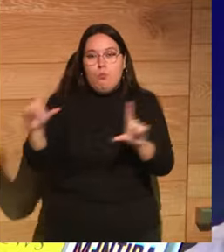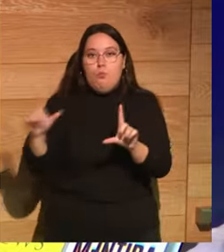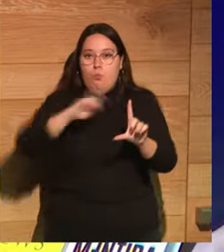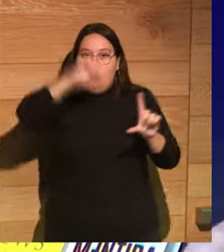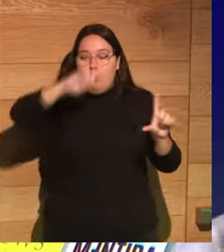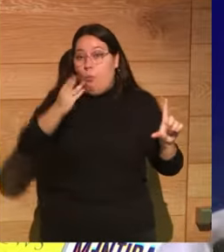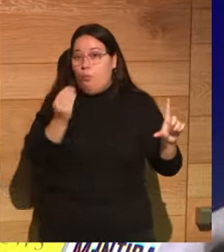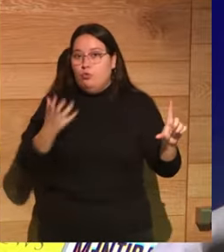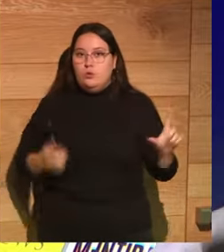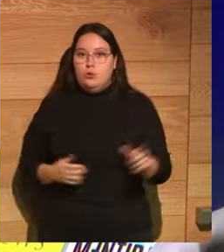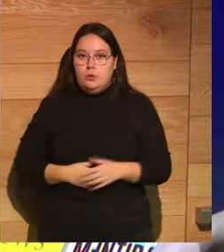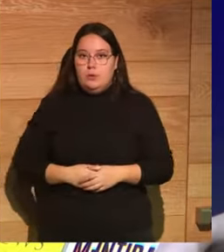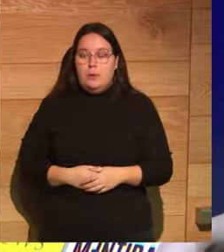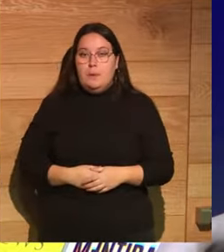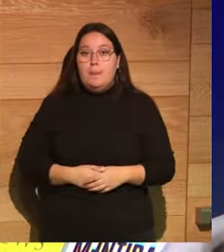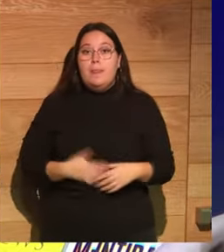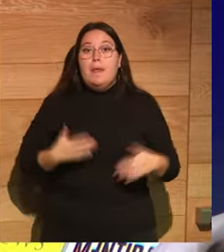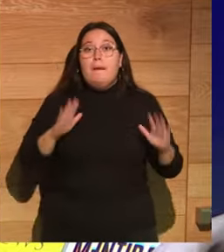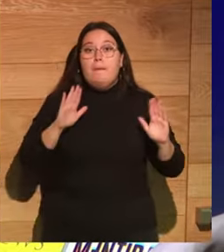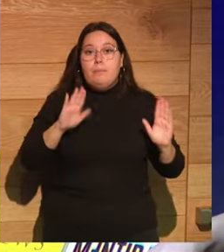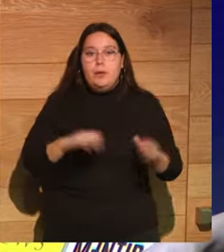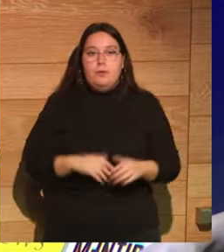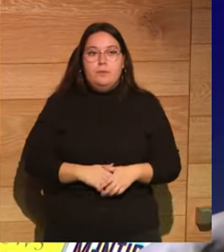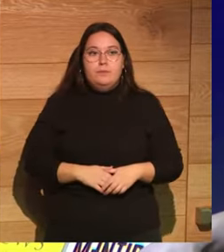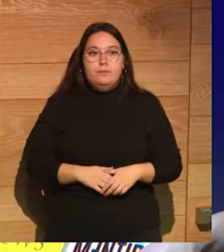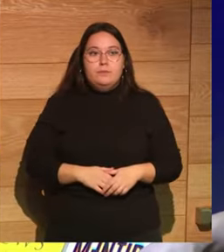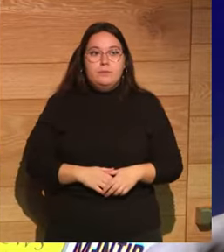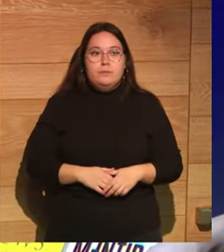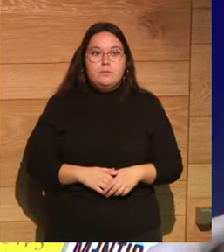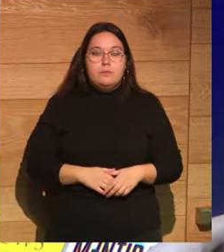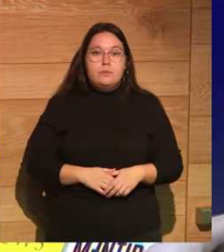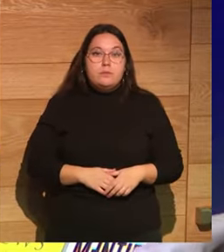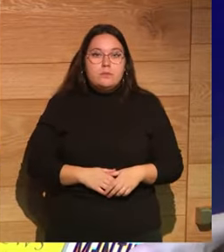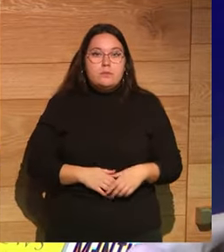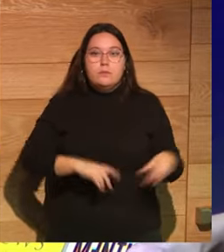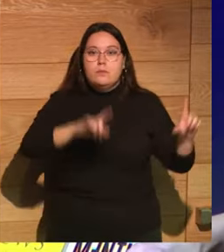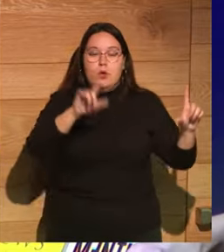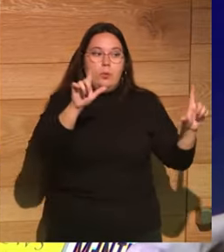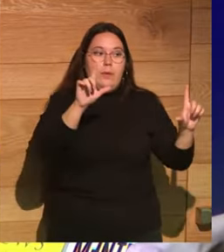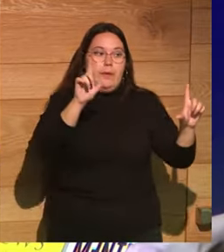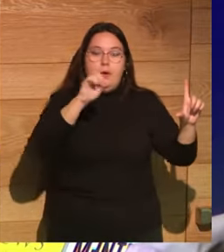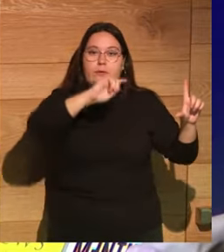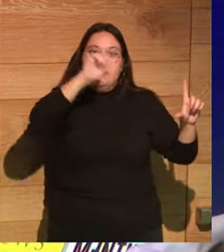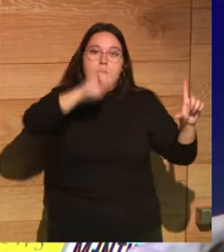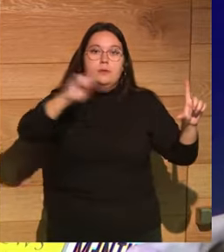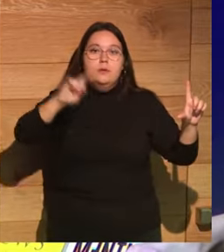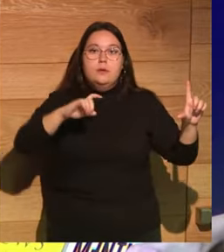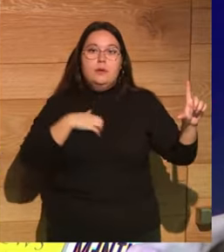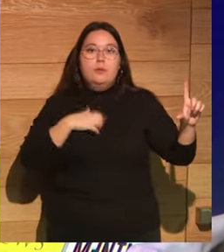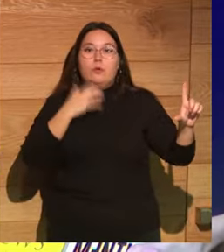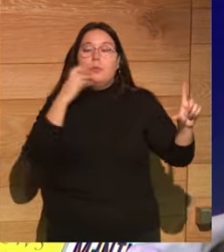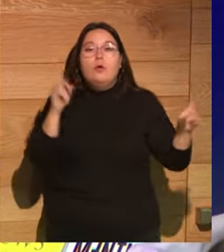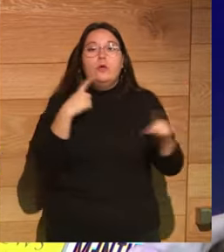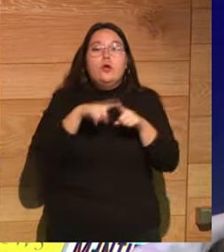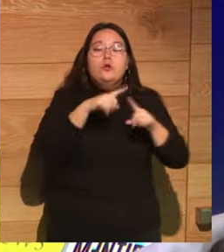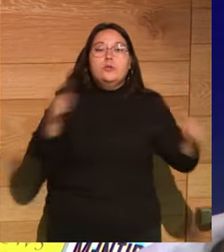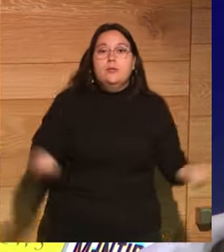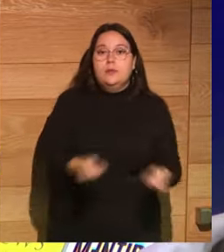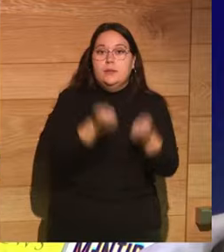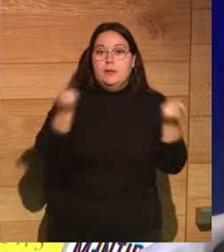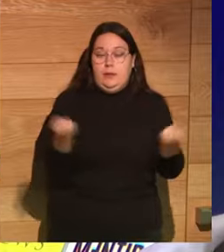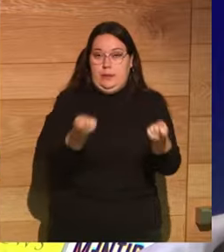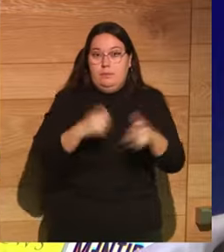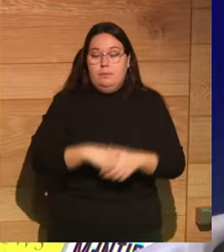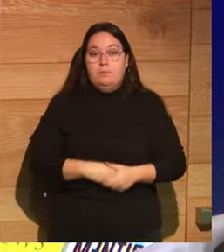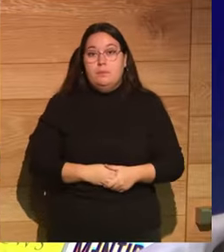metagrafiti muy impresionante. Pero hay grafitis de las campañas electorales, por ejemplo. Entonces tú tienes